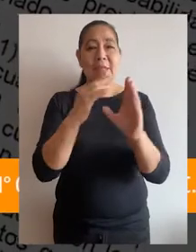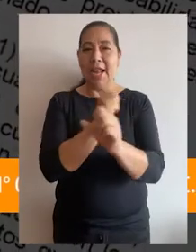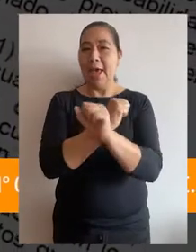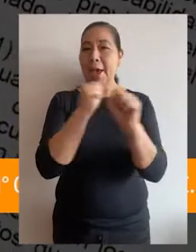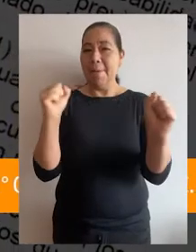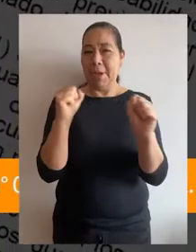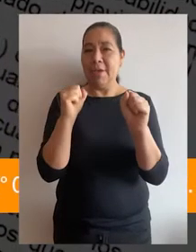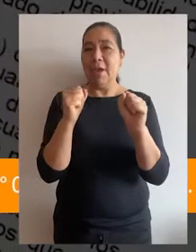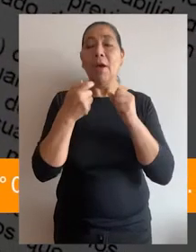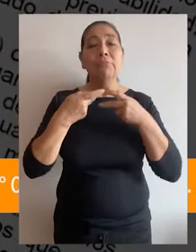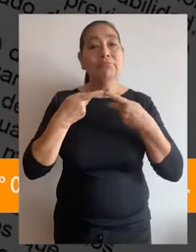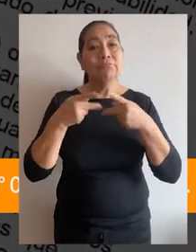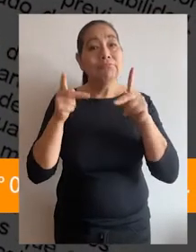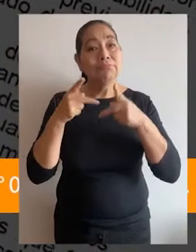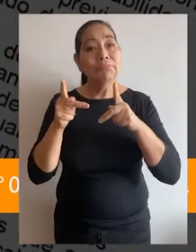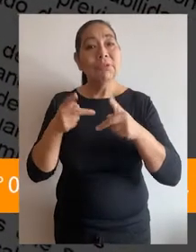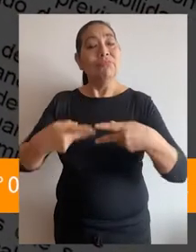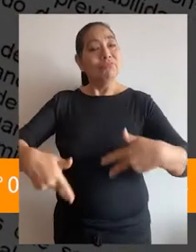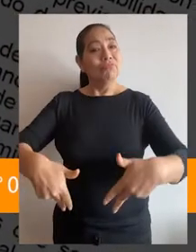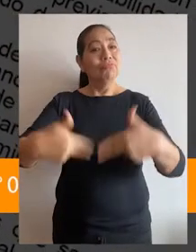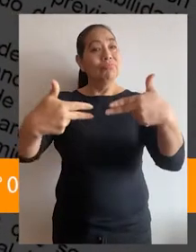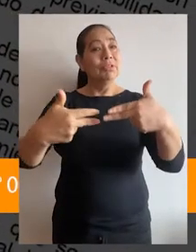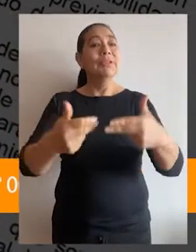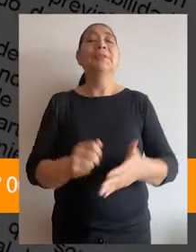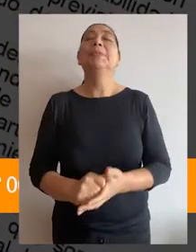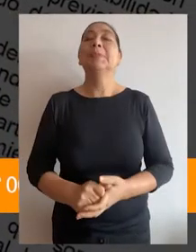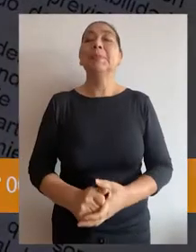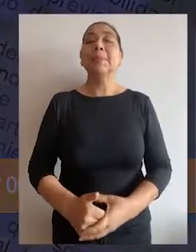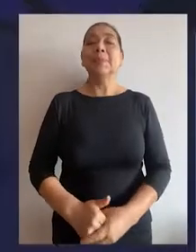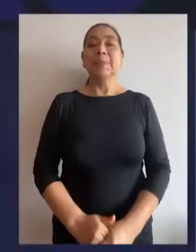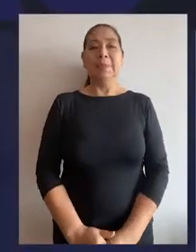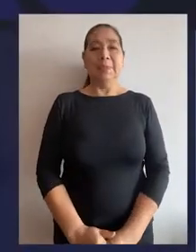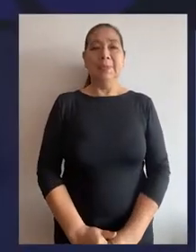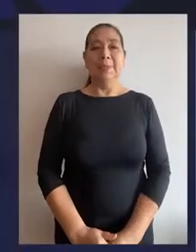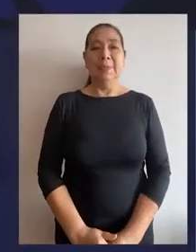.30 de la mañana y fue transmitido por nuestras plataformas informativas.